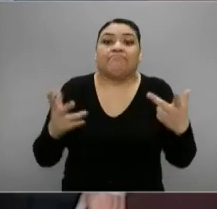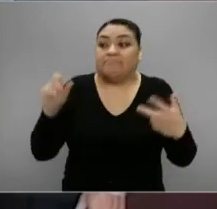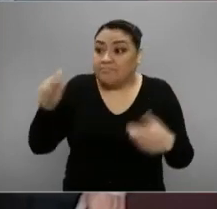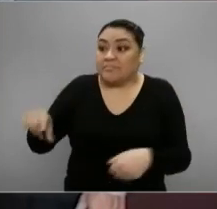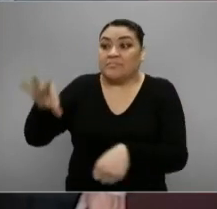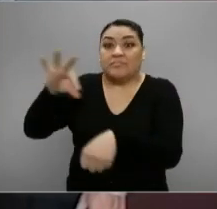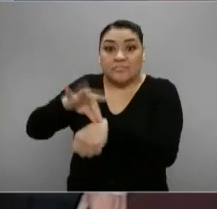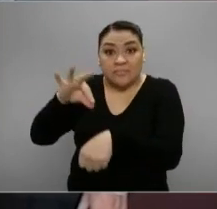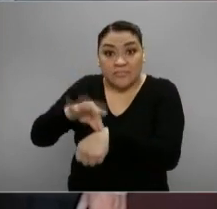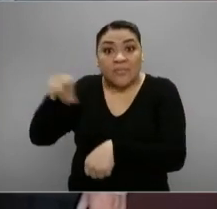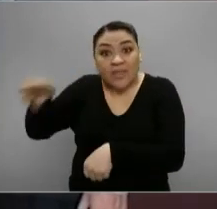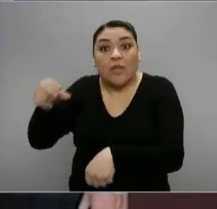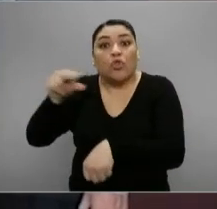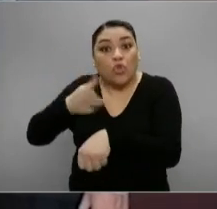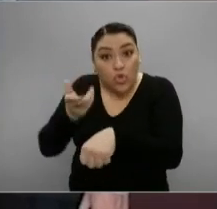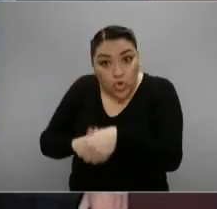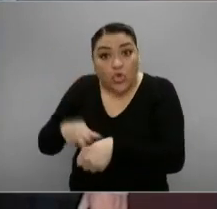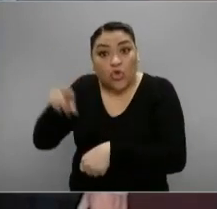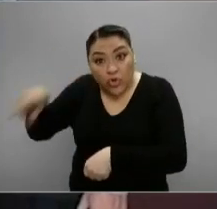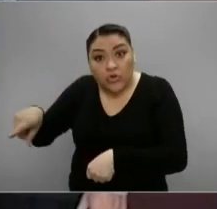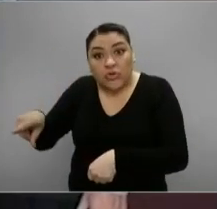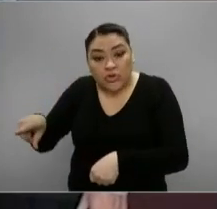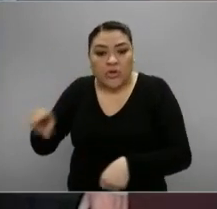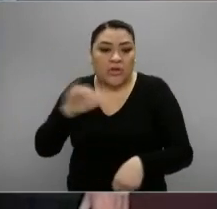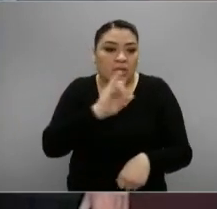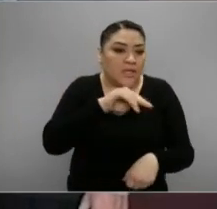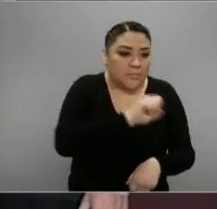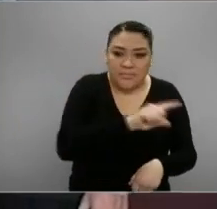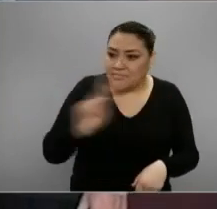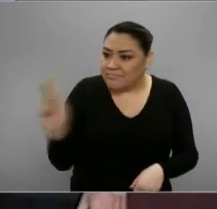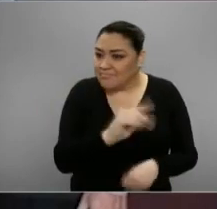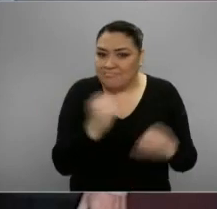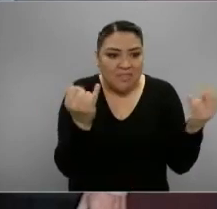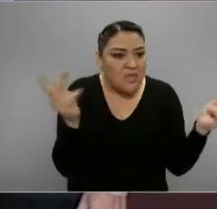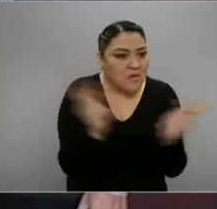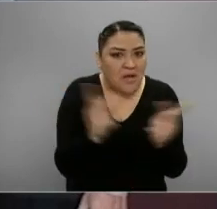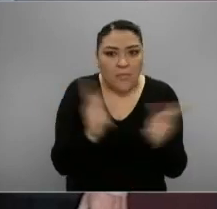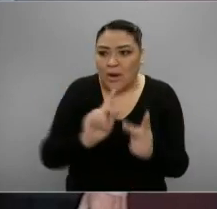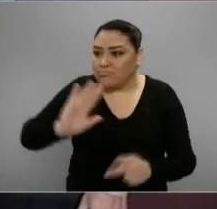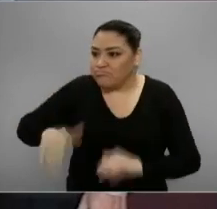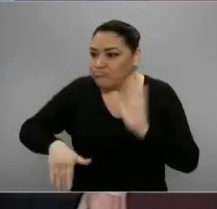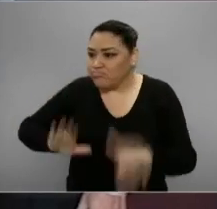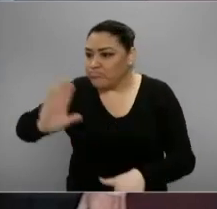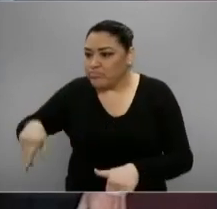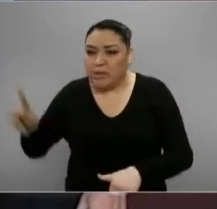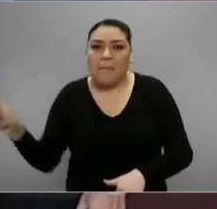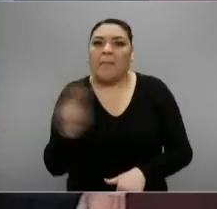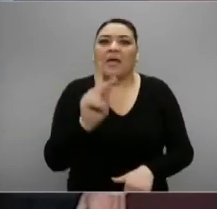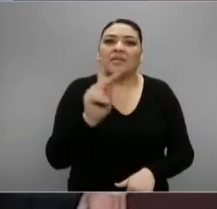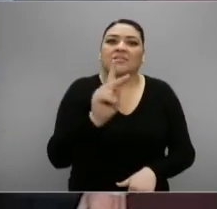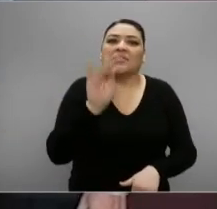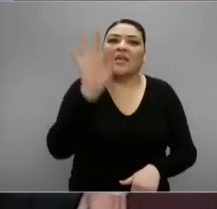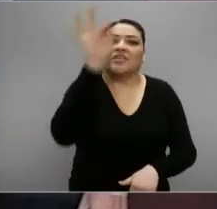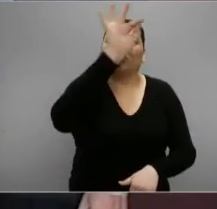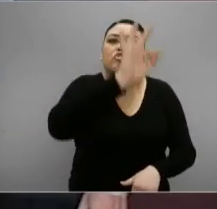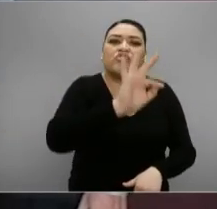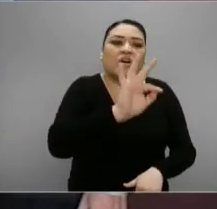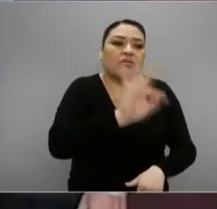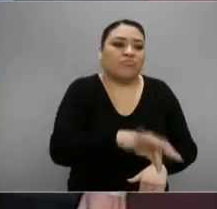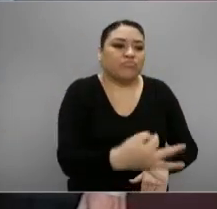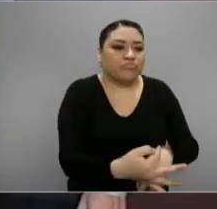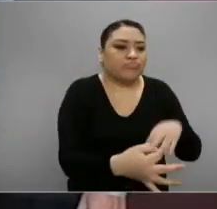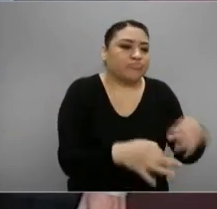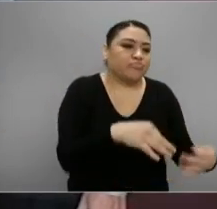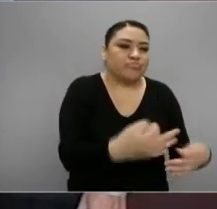mismos médicos que tiene el Hospital General los tiene el Seguro Social. Y ahora estamos viendo que están cayendo como moscas, porque no se le dio la protección